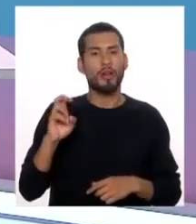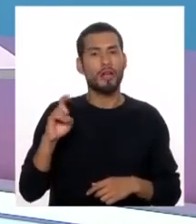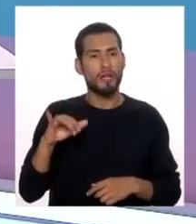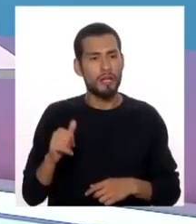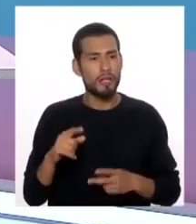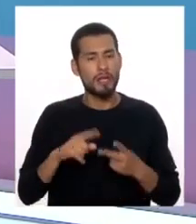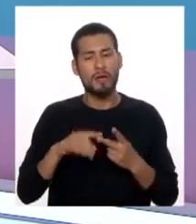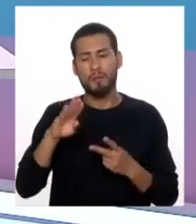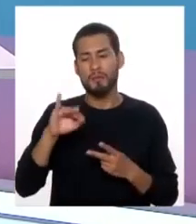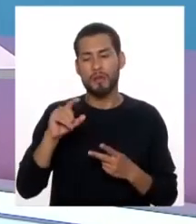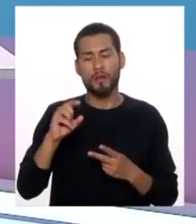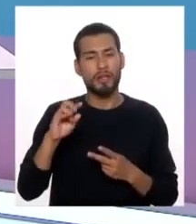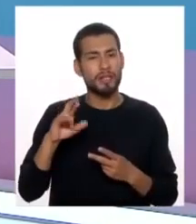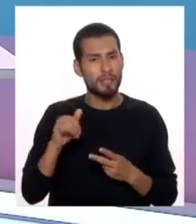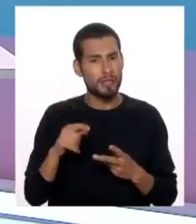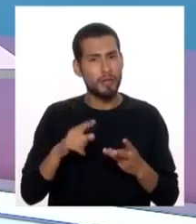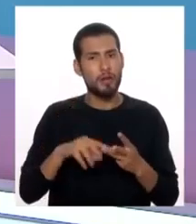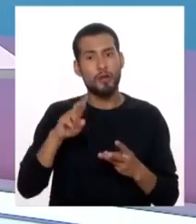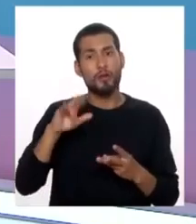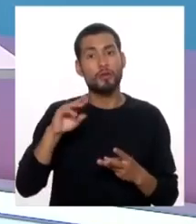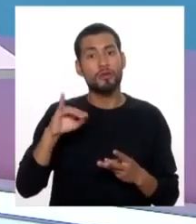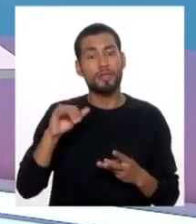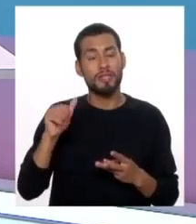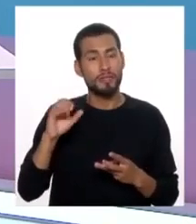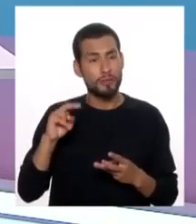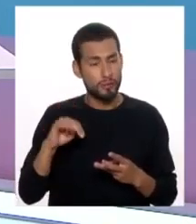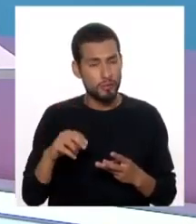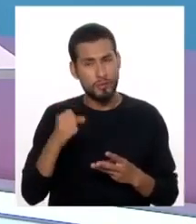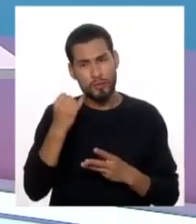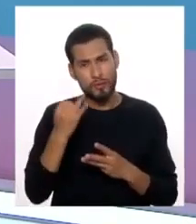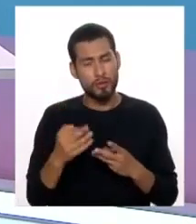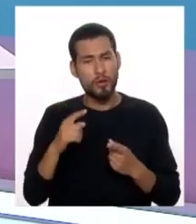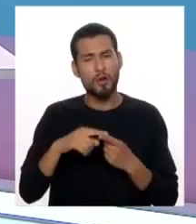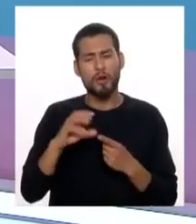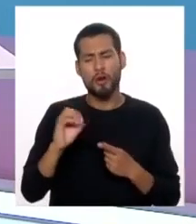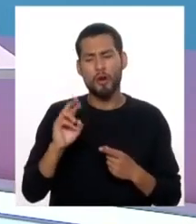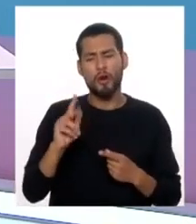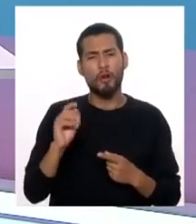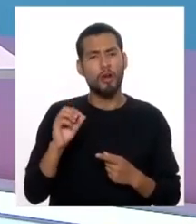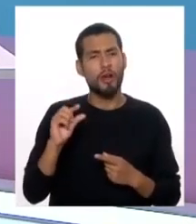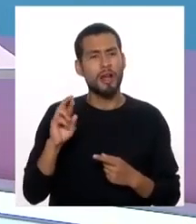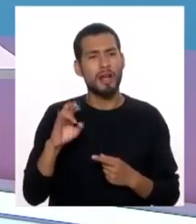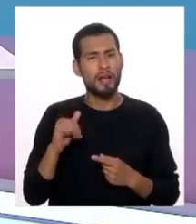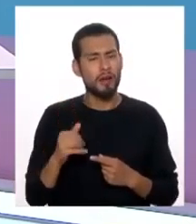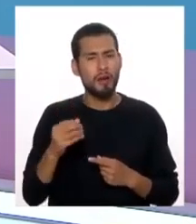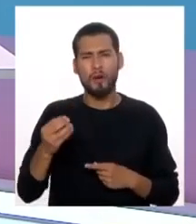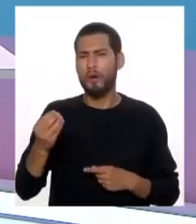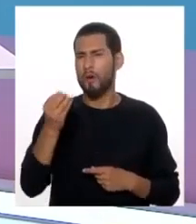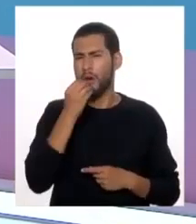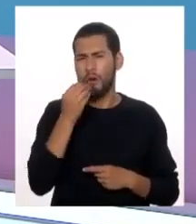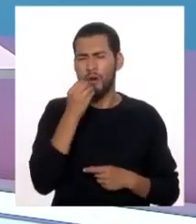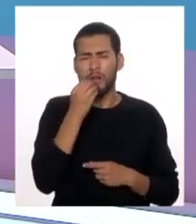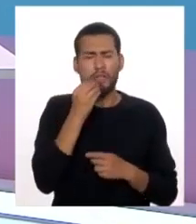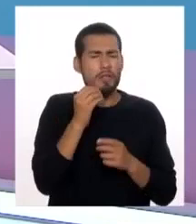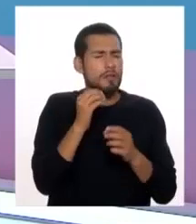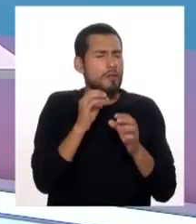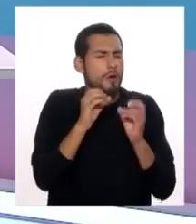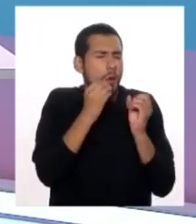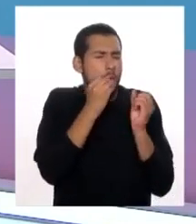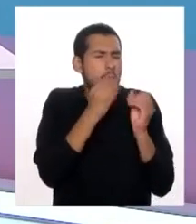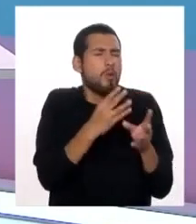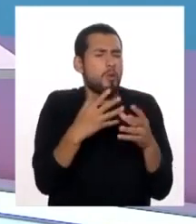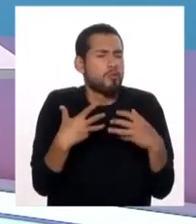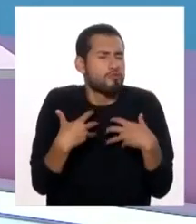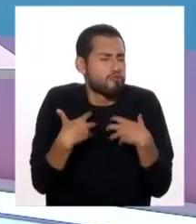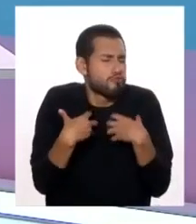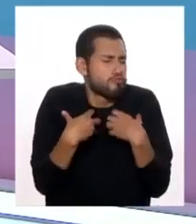la vigorexia y la rumiación, entre otros. La ortorexia, que tiene que ser la comida más saludable del mundo.